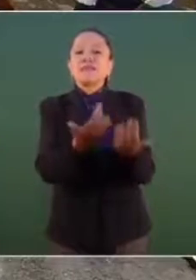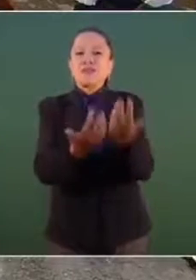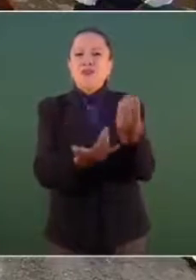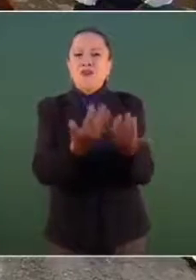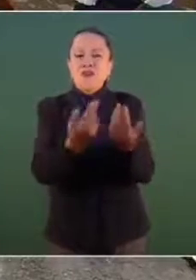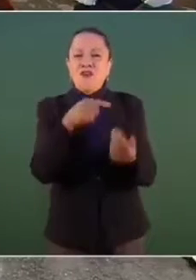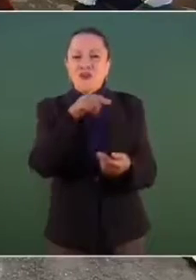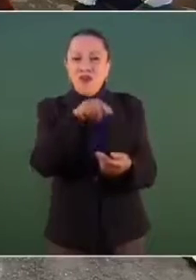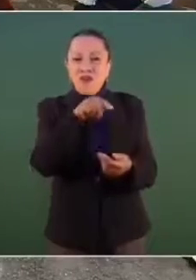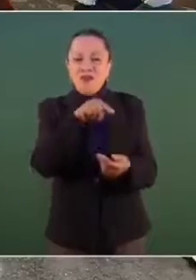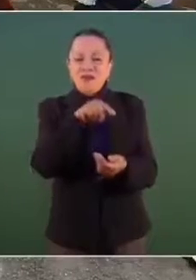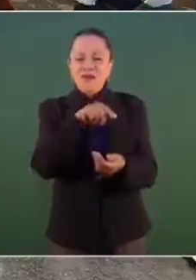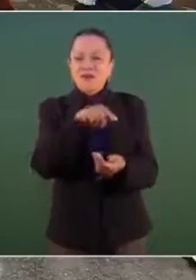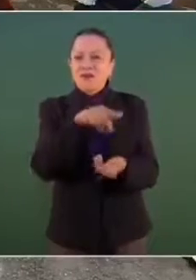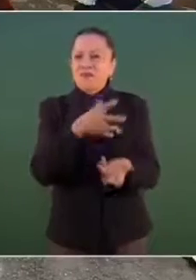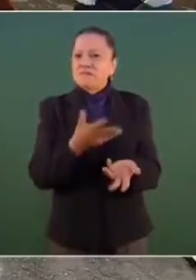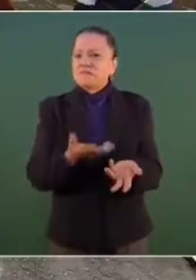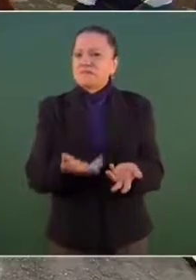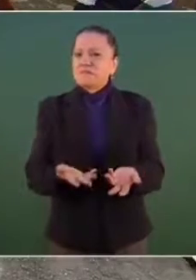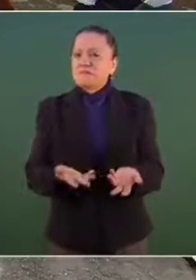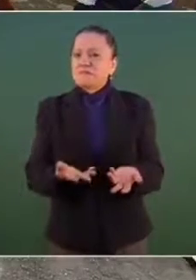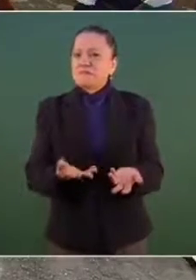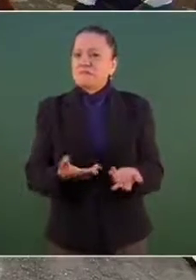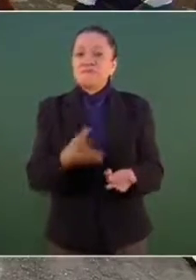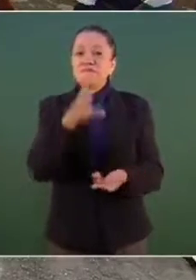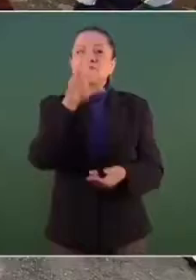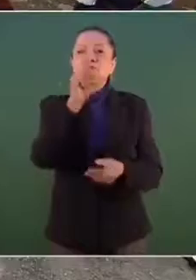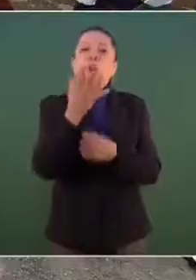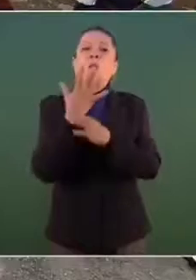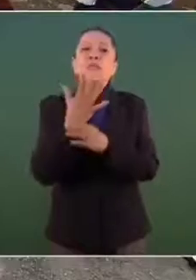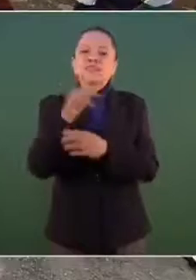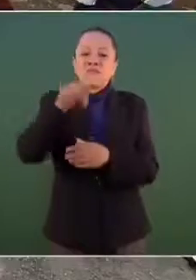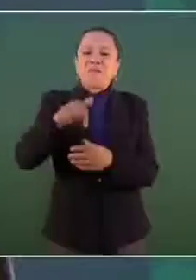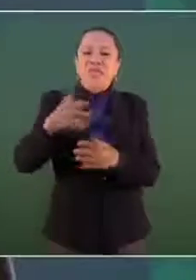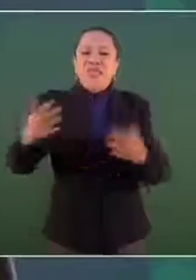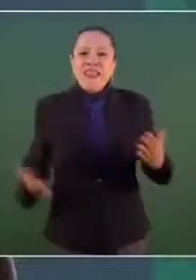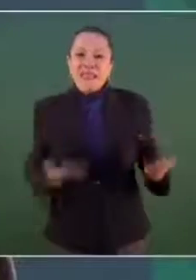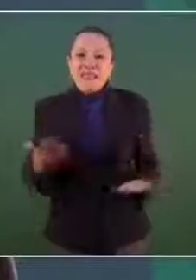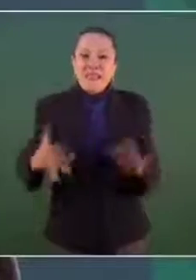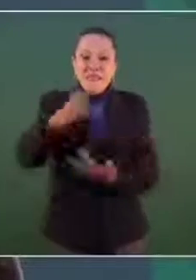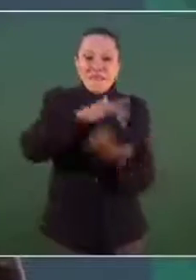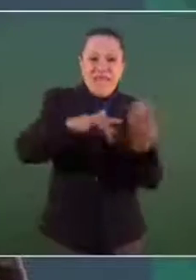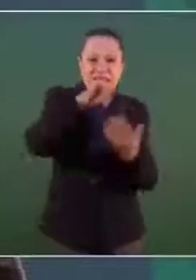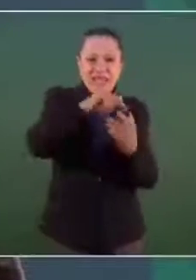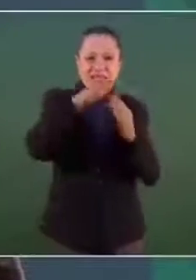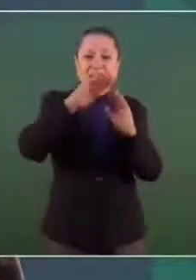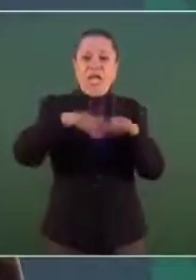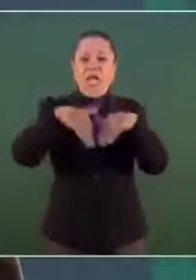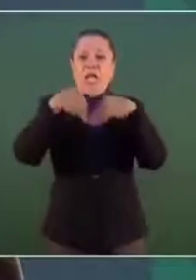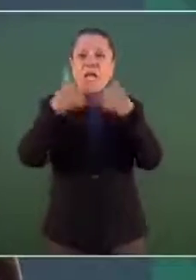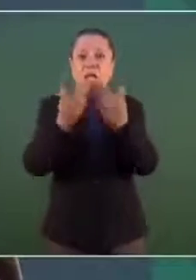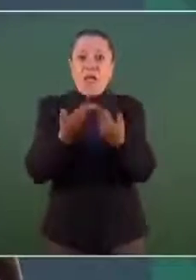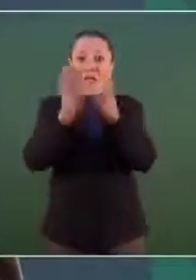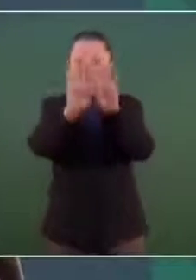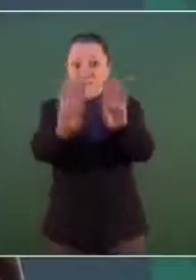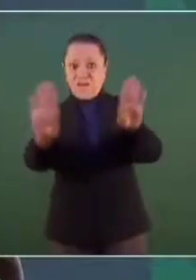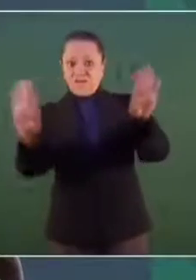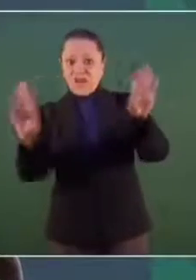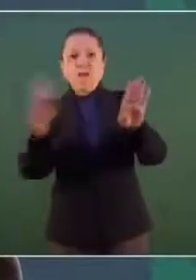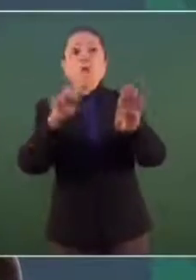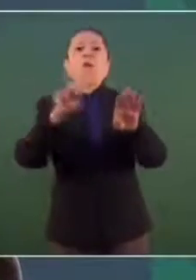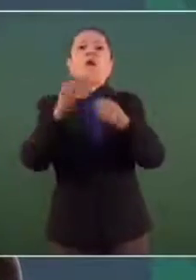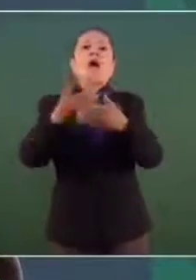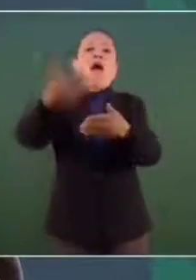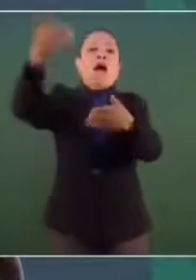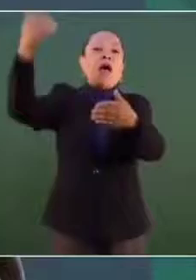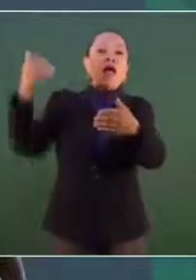principal o en el frente, sino en la parte de atrás,